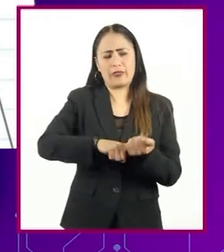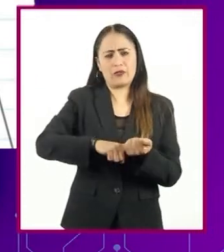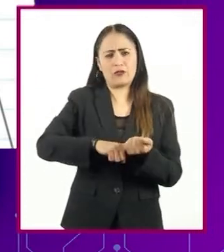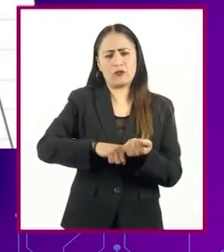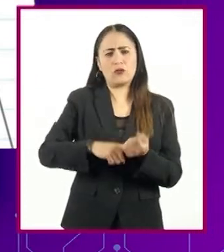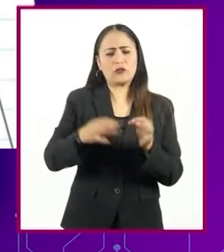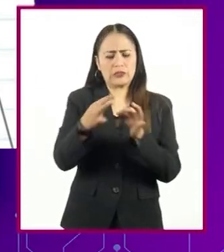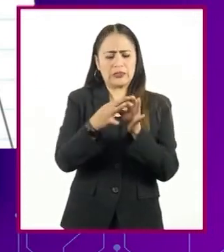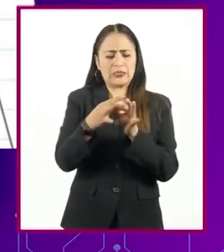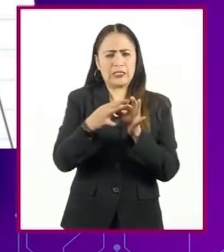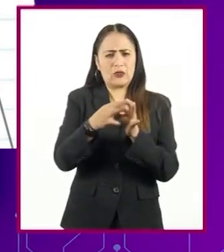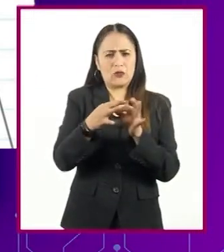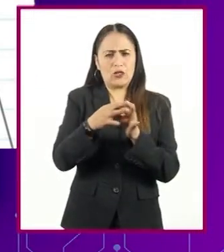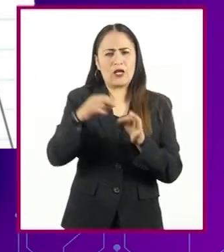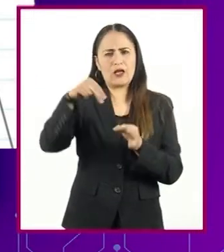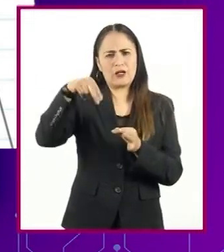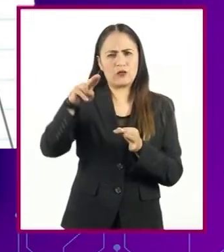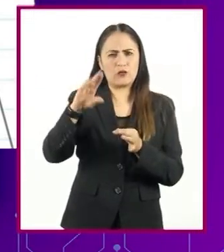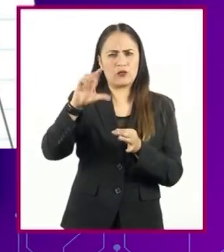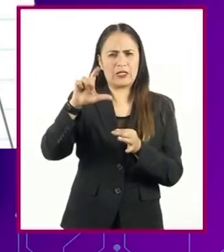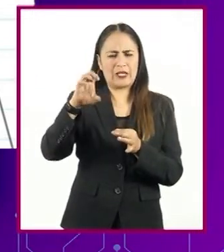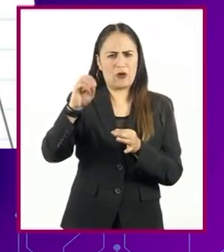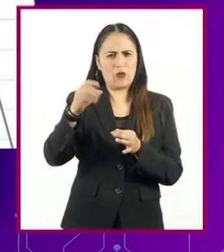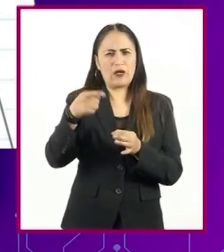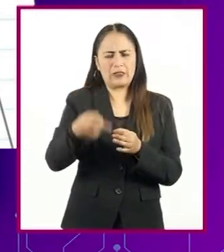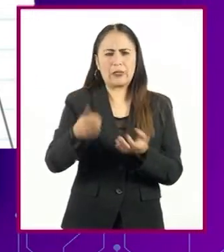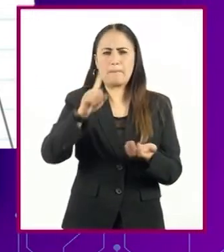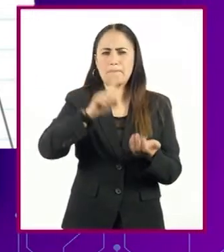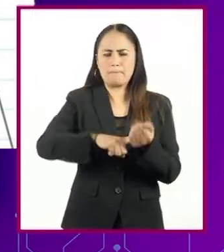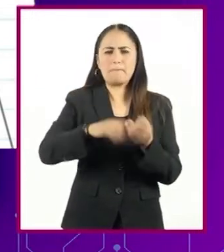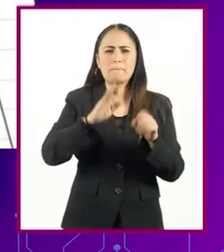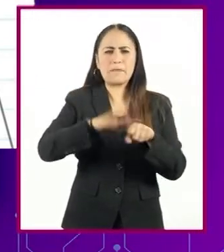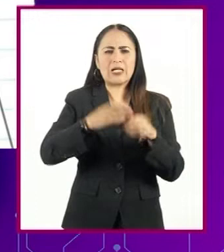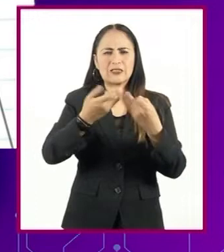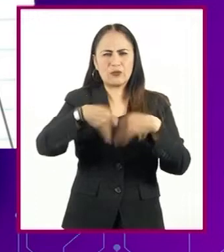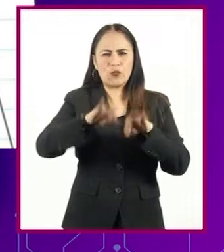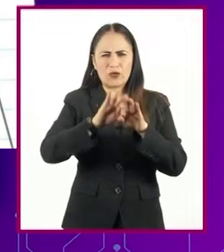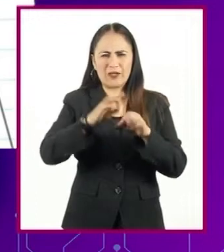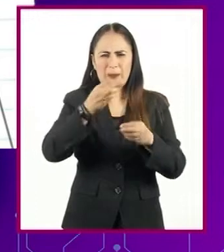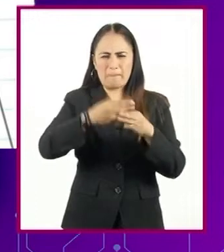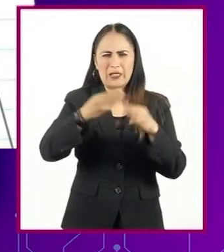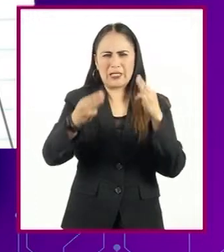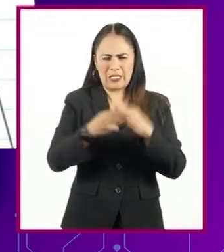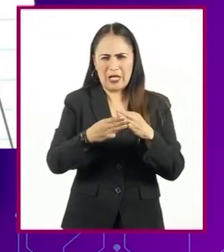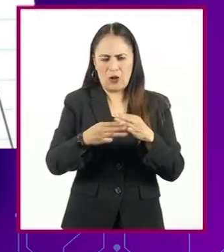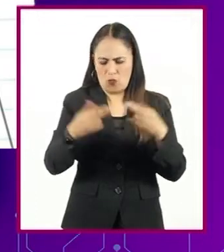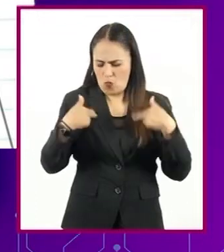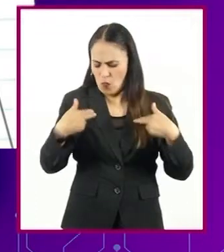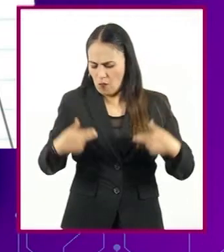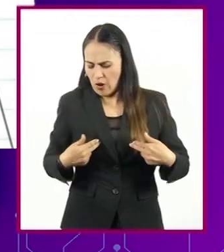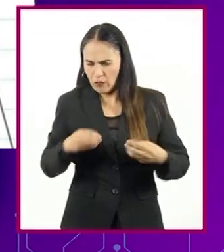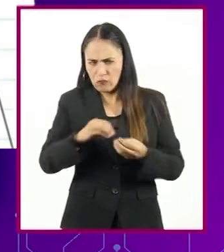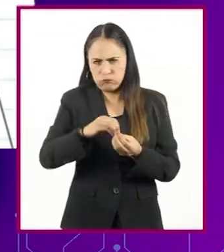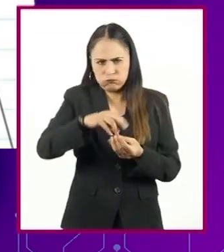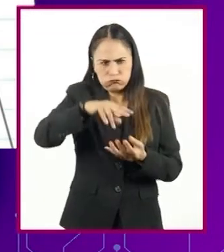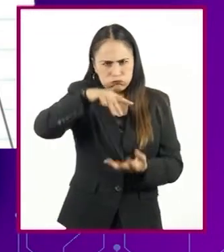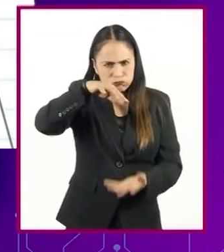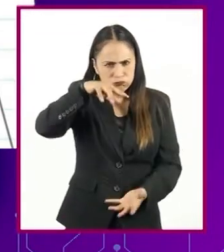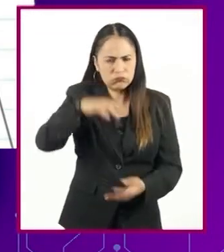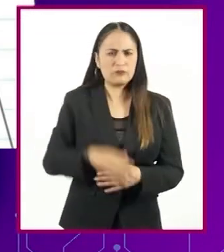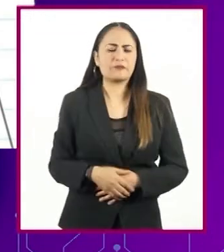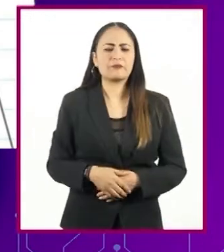en el núcleo de las células y conforma el principal constituyente del material genético de los seres vivos. Inciso B.